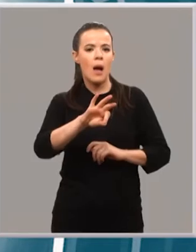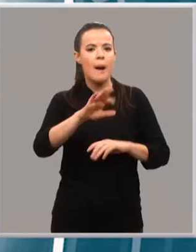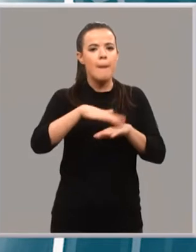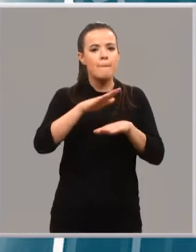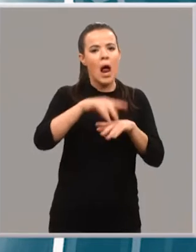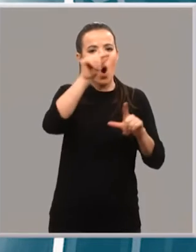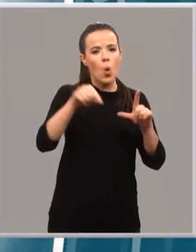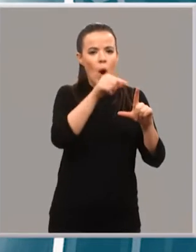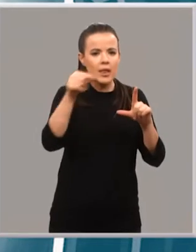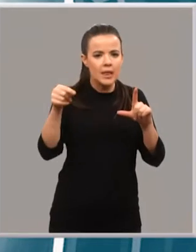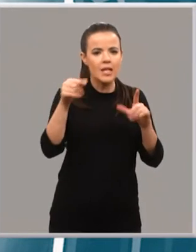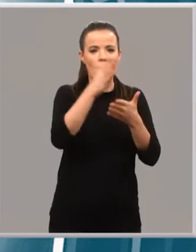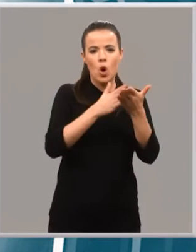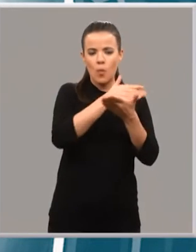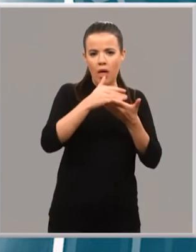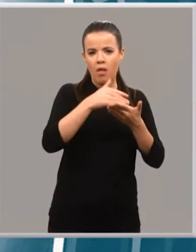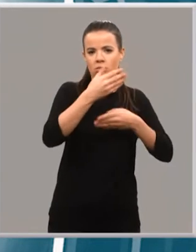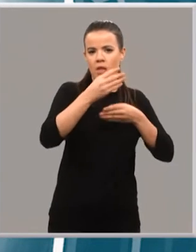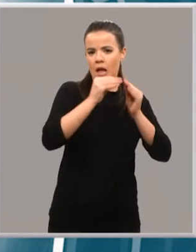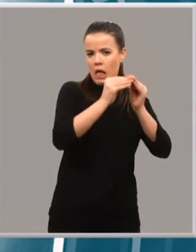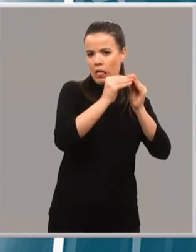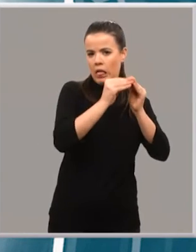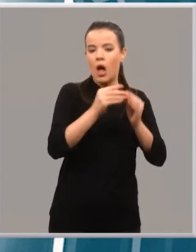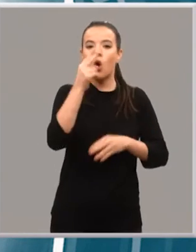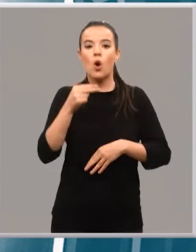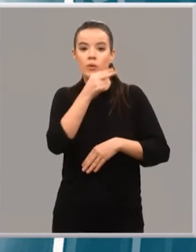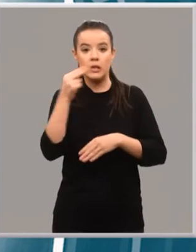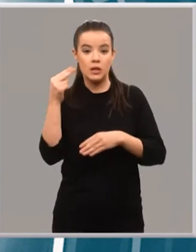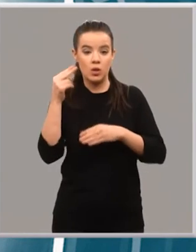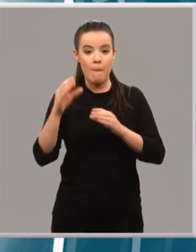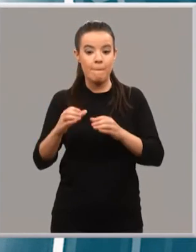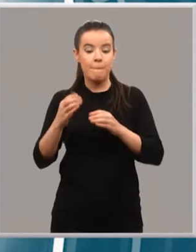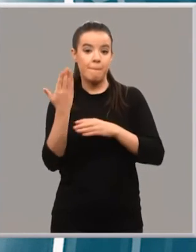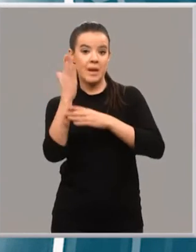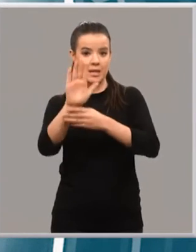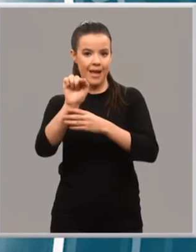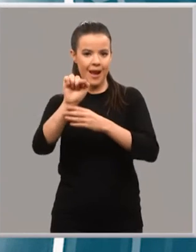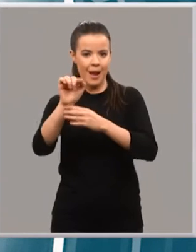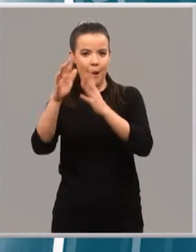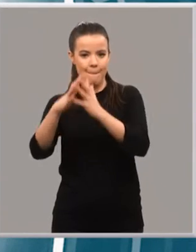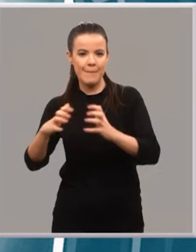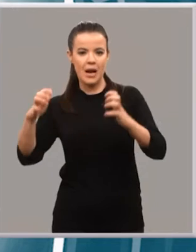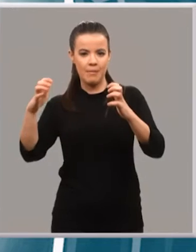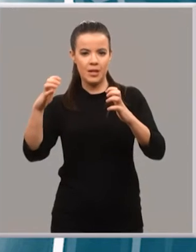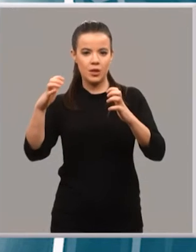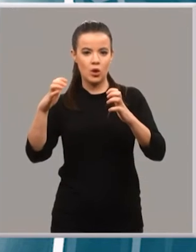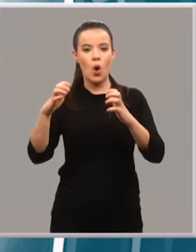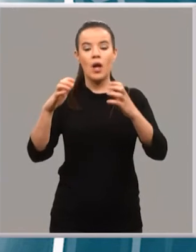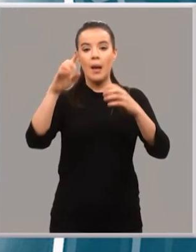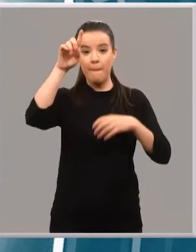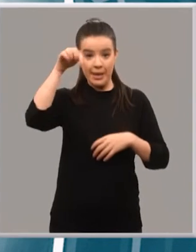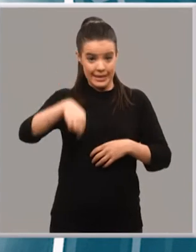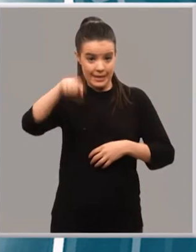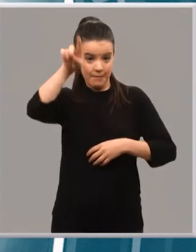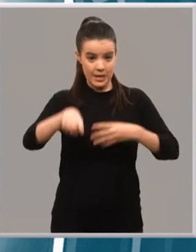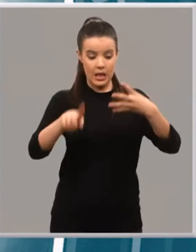cuentas de la comunidad y así cumplir su compromiso de presentarlas al Parlamento en la segunda quincena de este mes. El límite